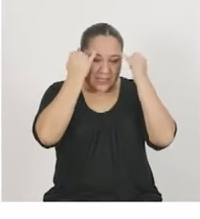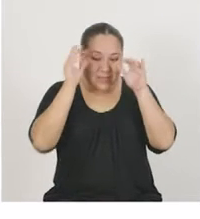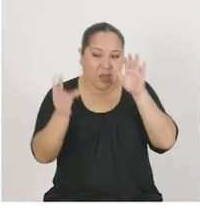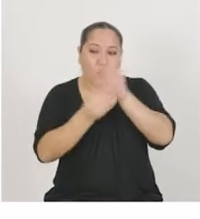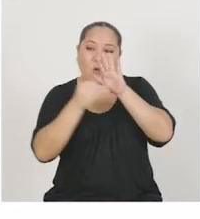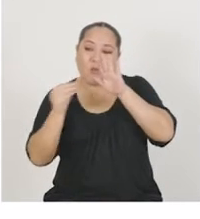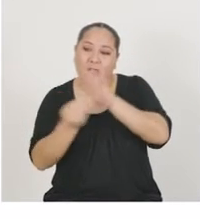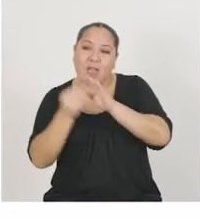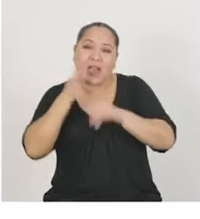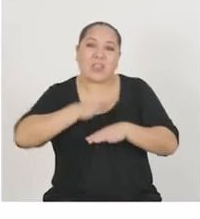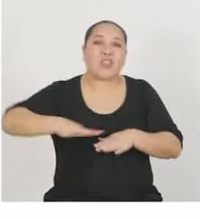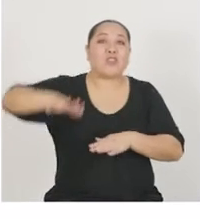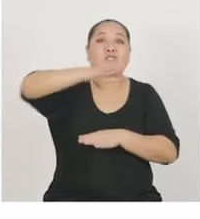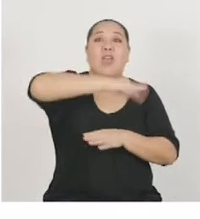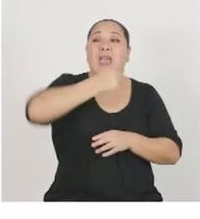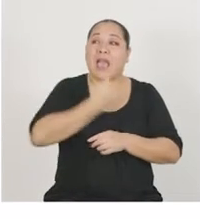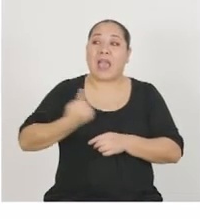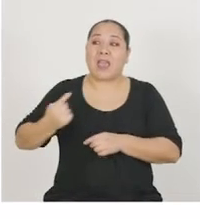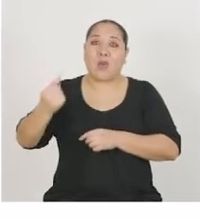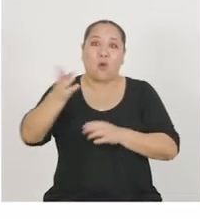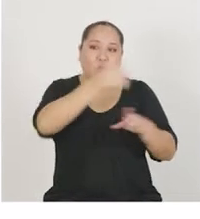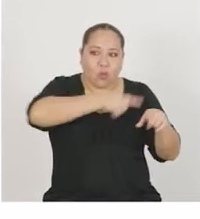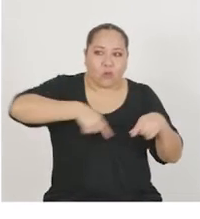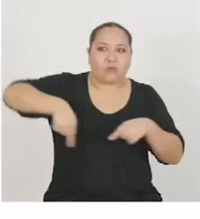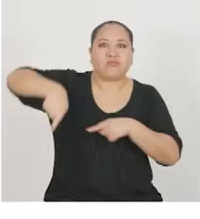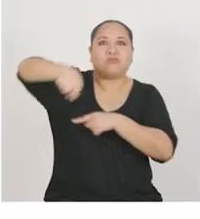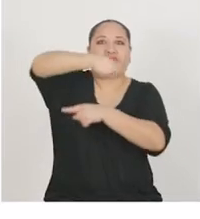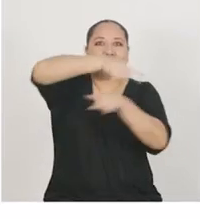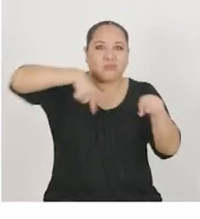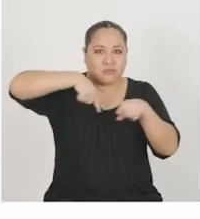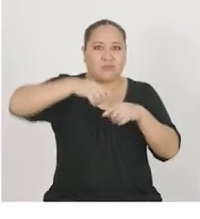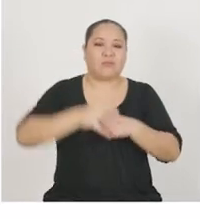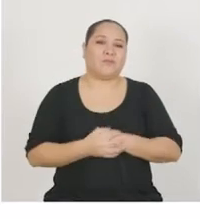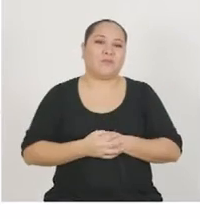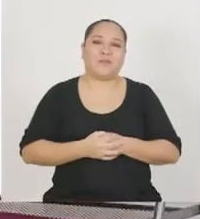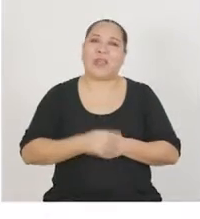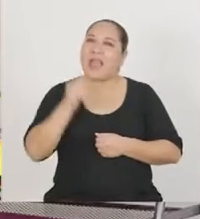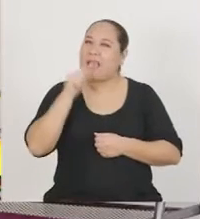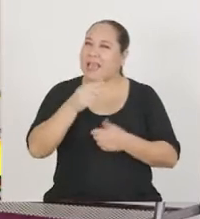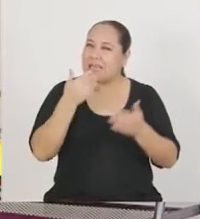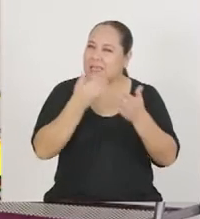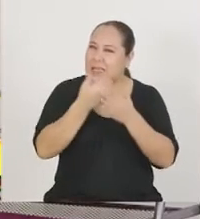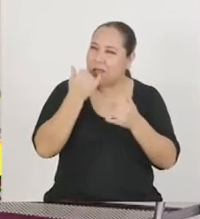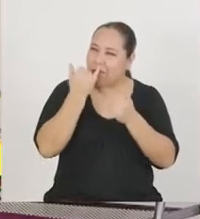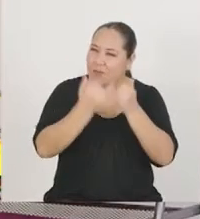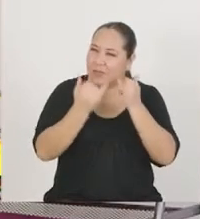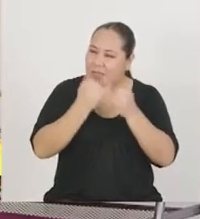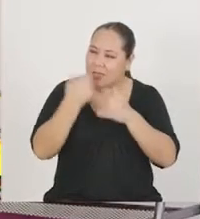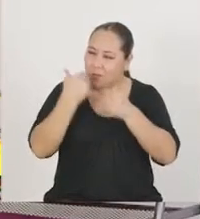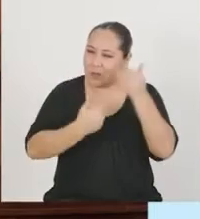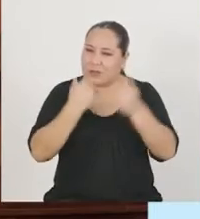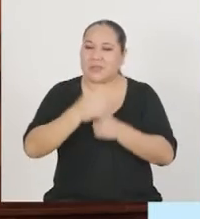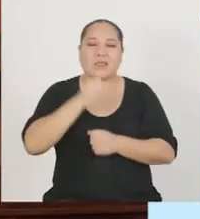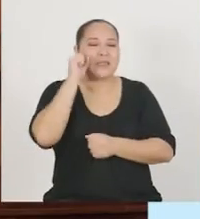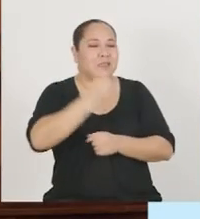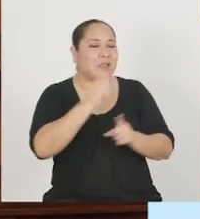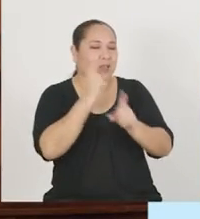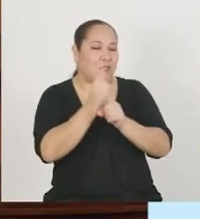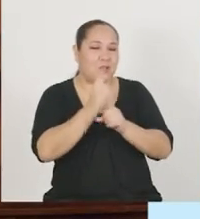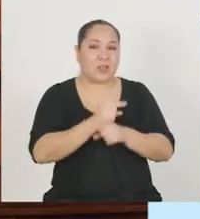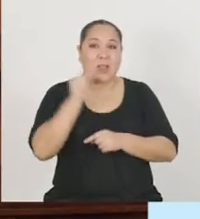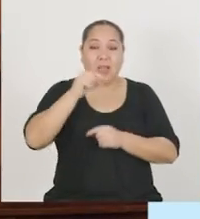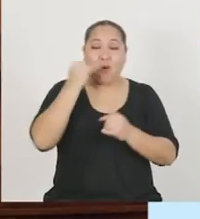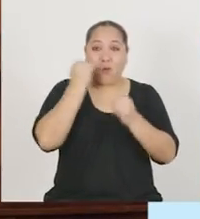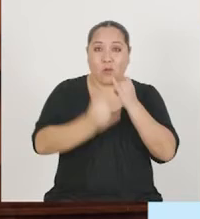complementado en las hojas de cada uno de los participantes. Acá ya va finalizando el proceso. Así es.